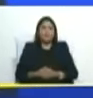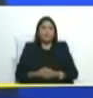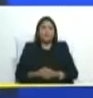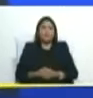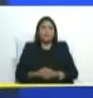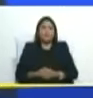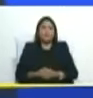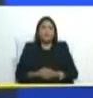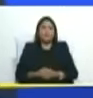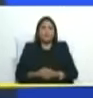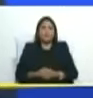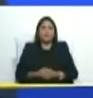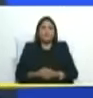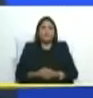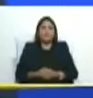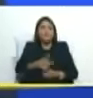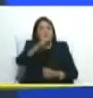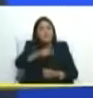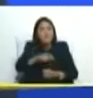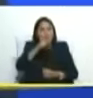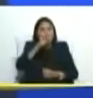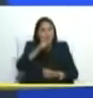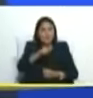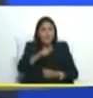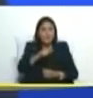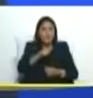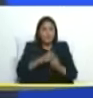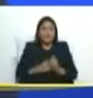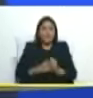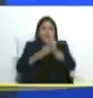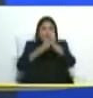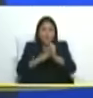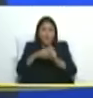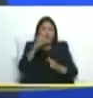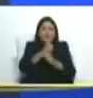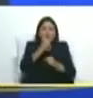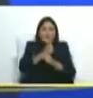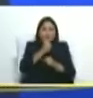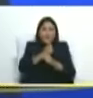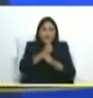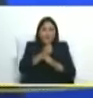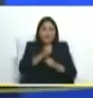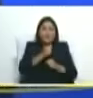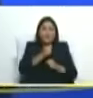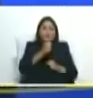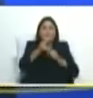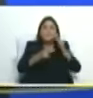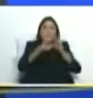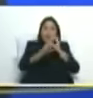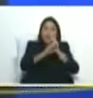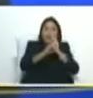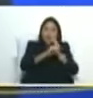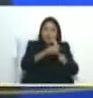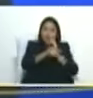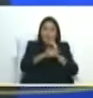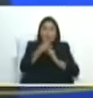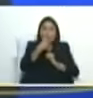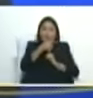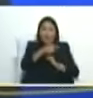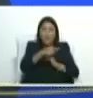un muchacho líder sindical de los trabajadores del Metrobús del Metro de Caracas